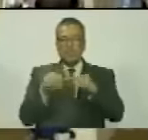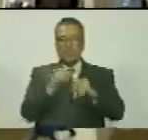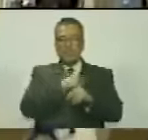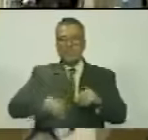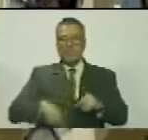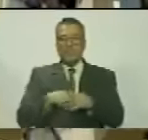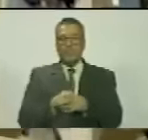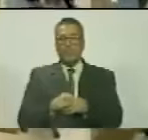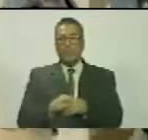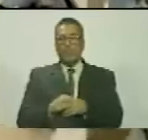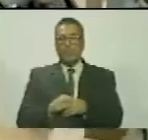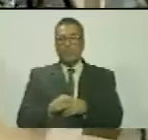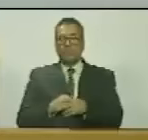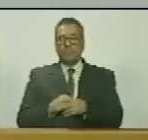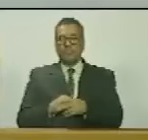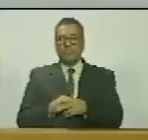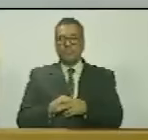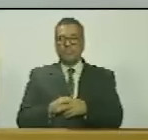todo, ciudadano presidente.